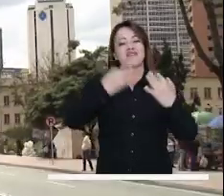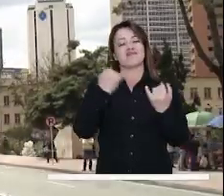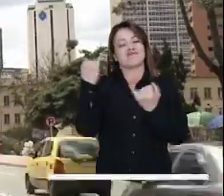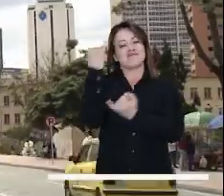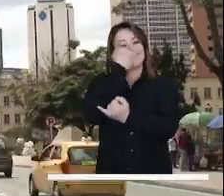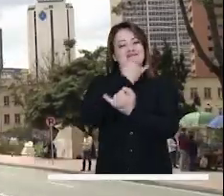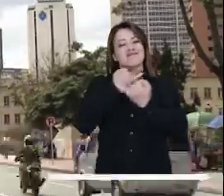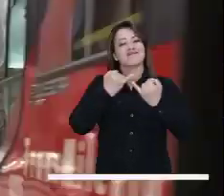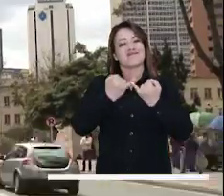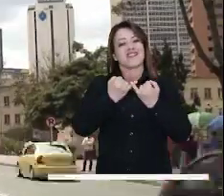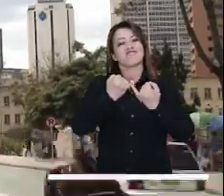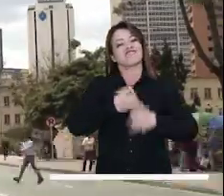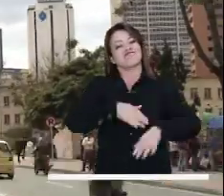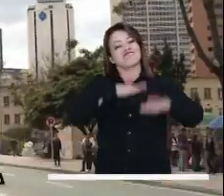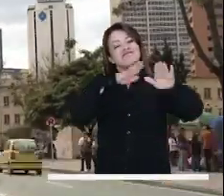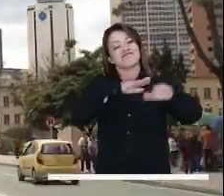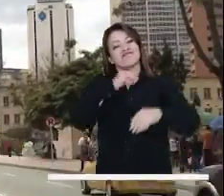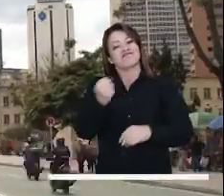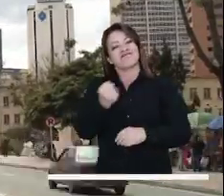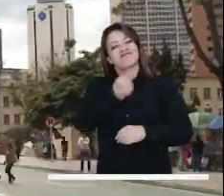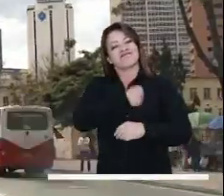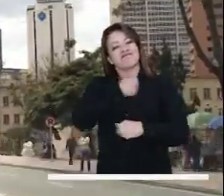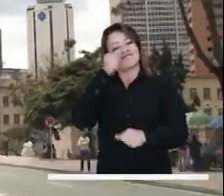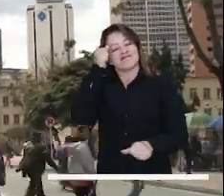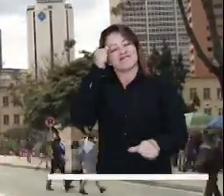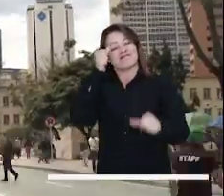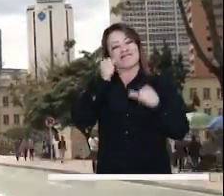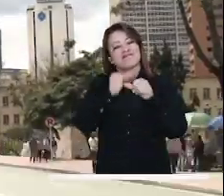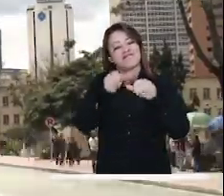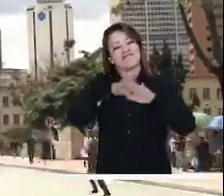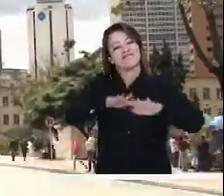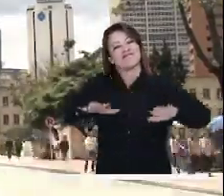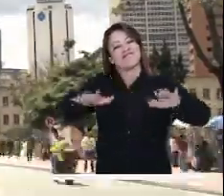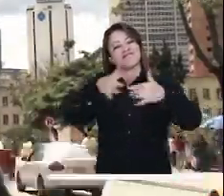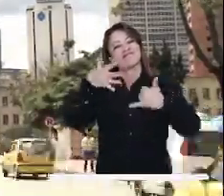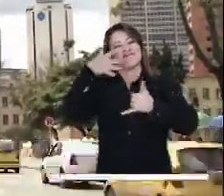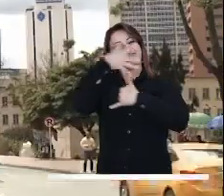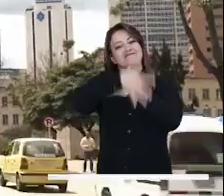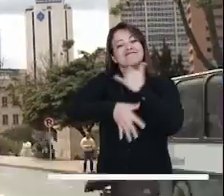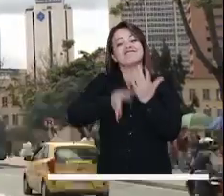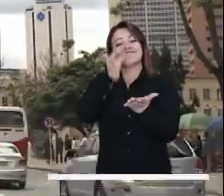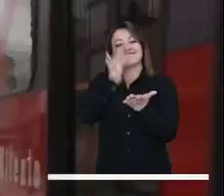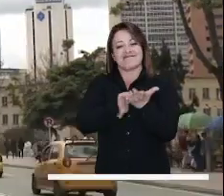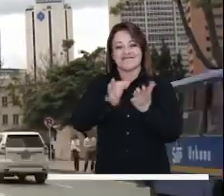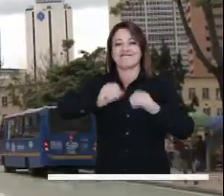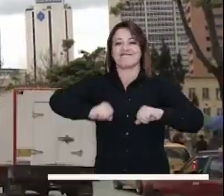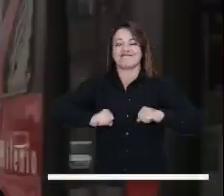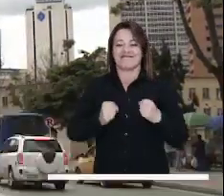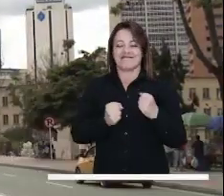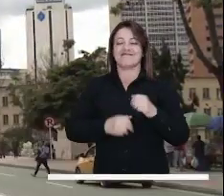sentido de identidad, pertenencia, memoria que resignifique nuestra capital.